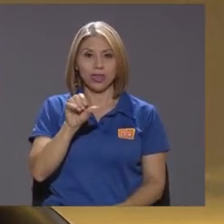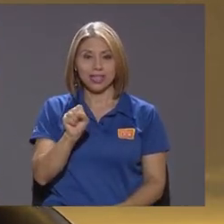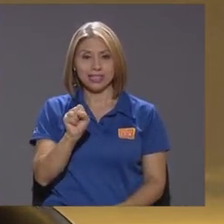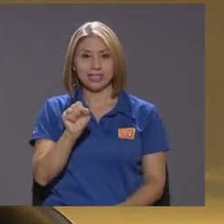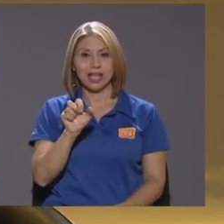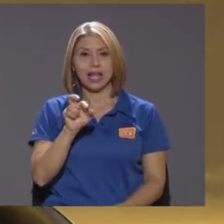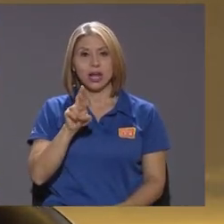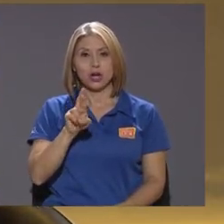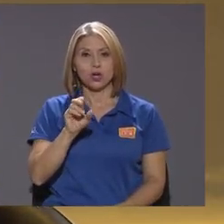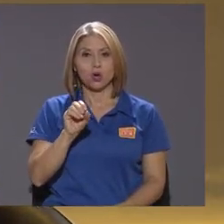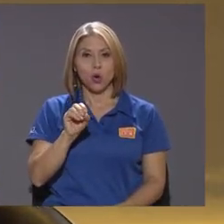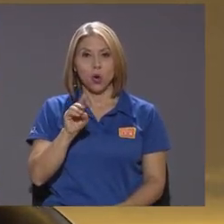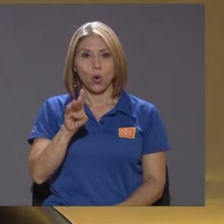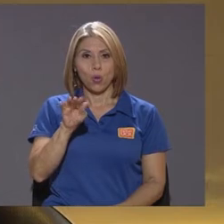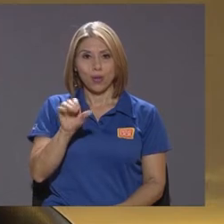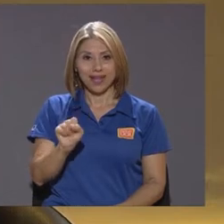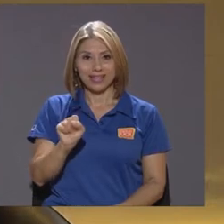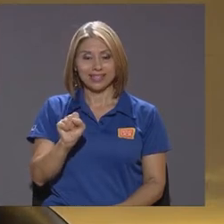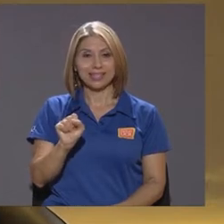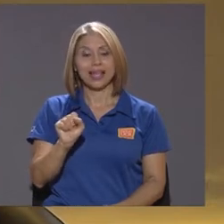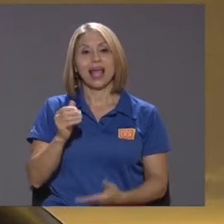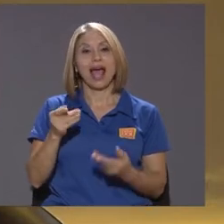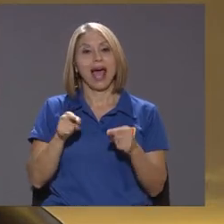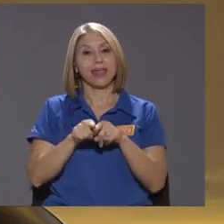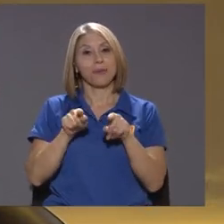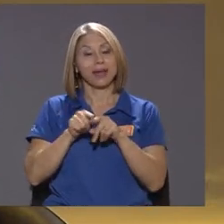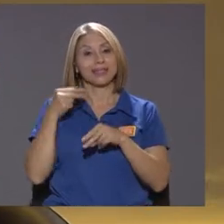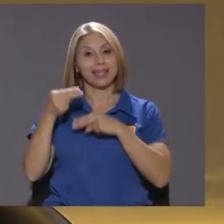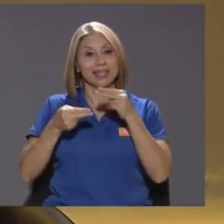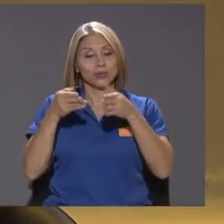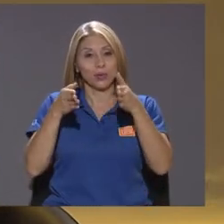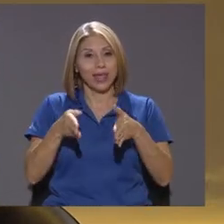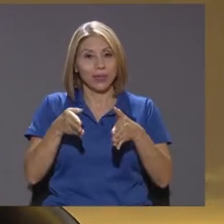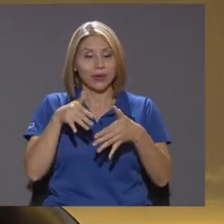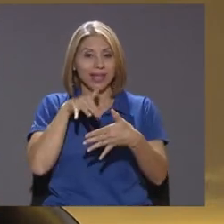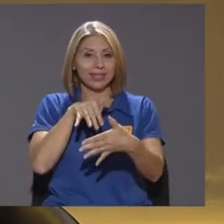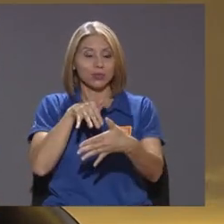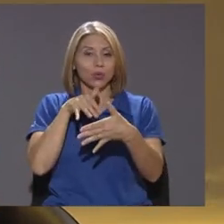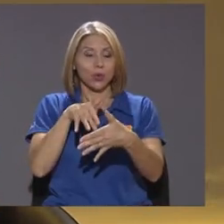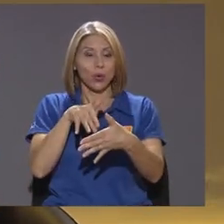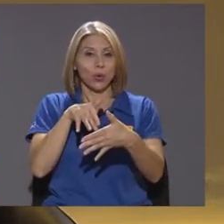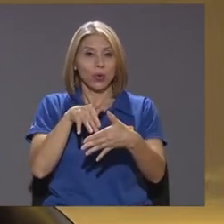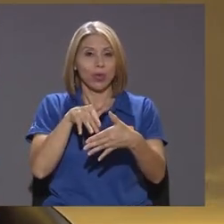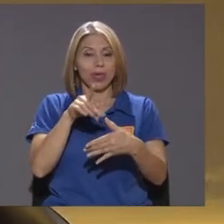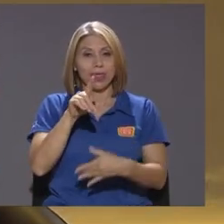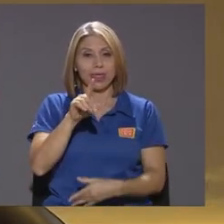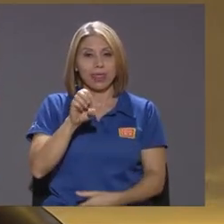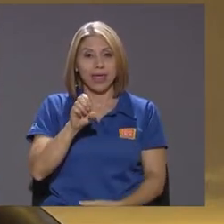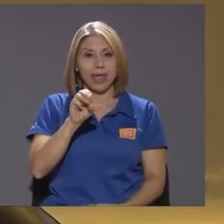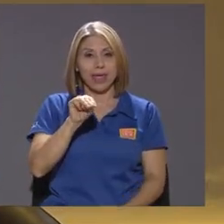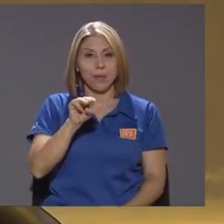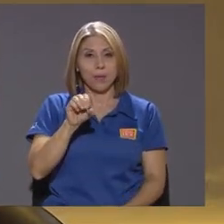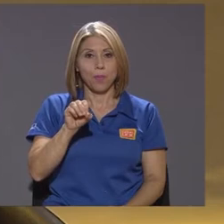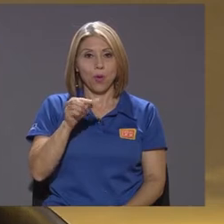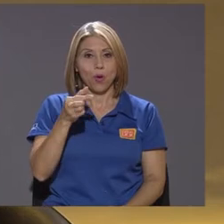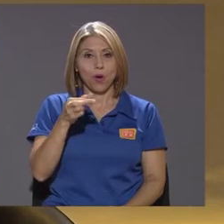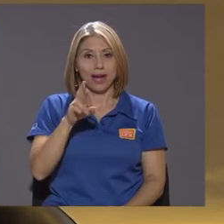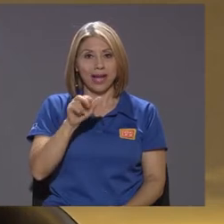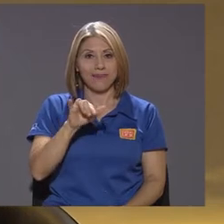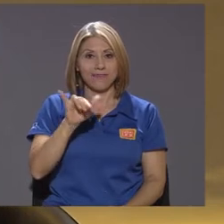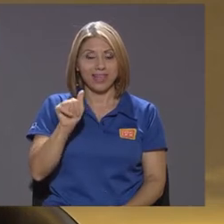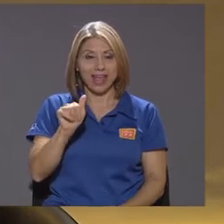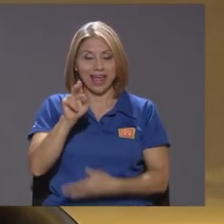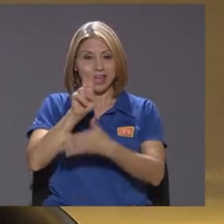además de historiador estudió demografía obtuvo su doctorado en la Universidad de